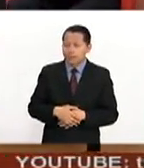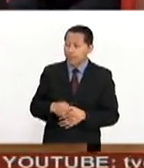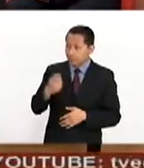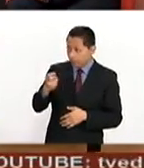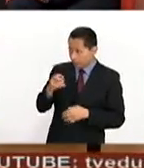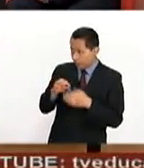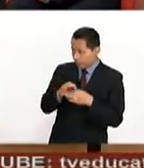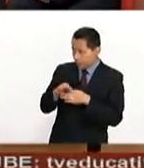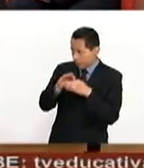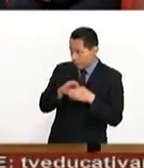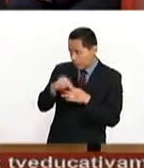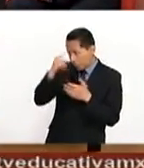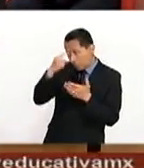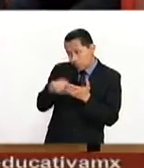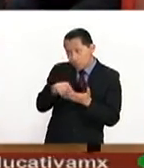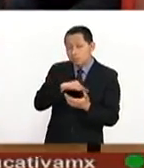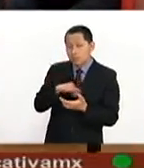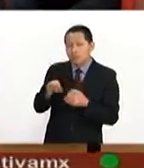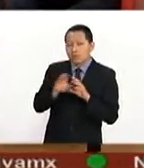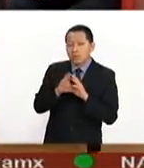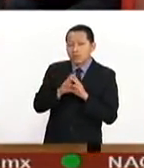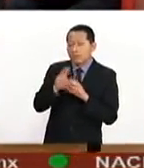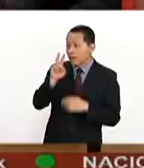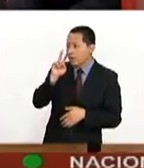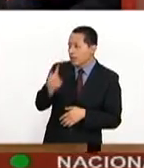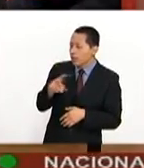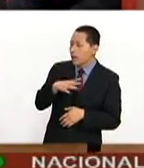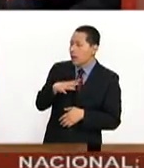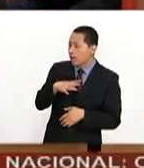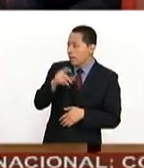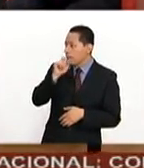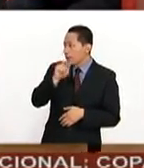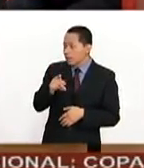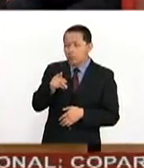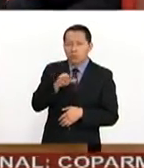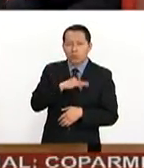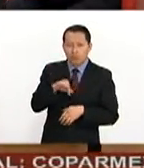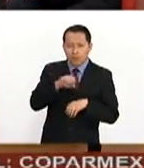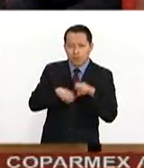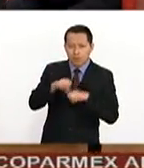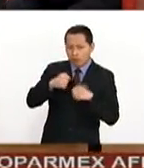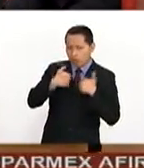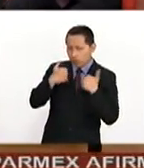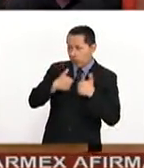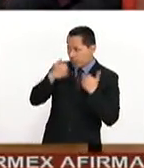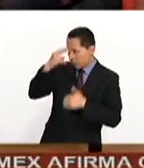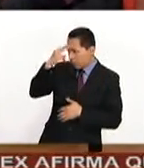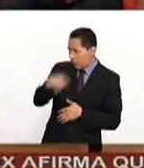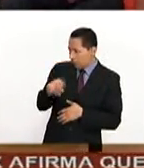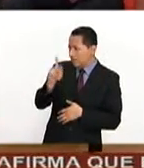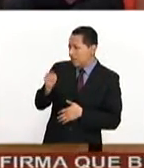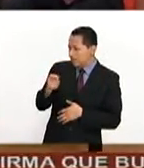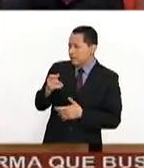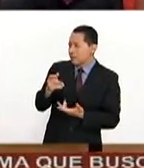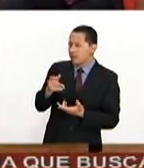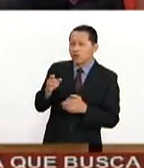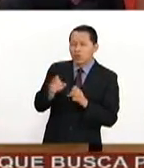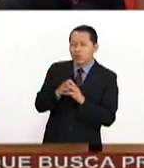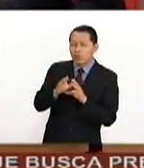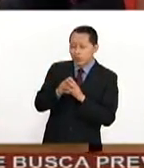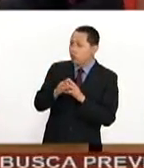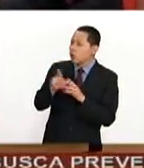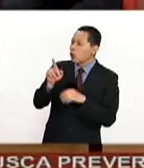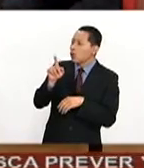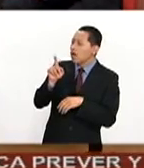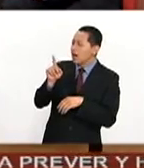esa solidaridad, supongo que también ves una gran capacidad de emprendimiento de los jóvenes mexicanos. ¿Qué es lo que ves y qué le